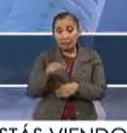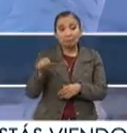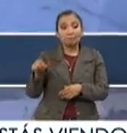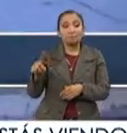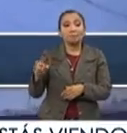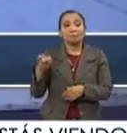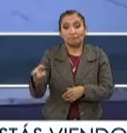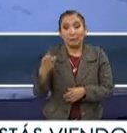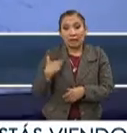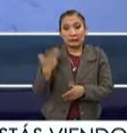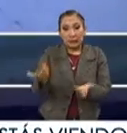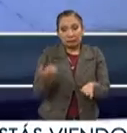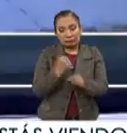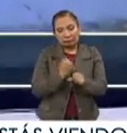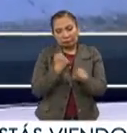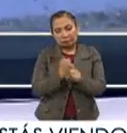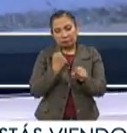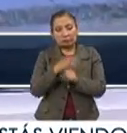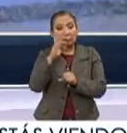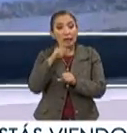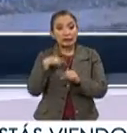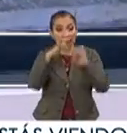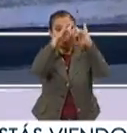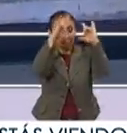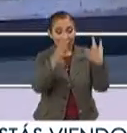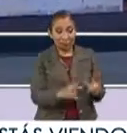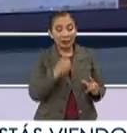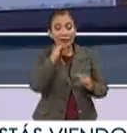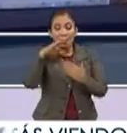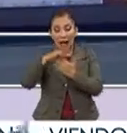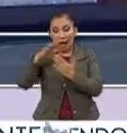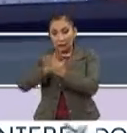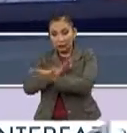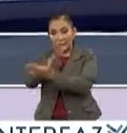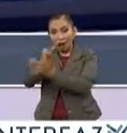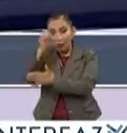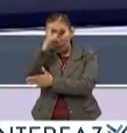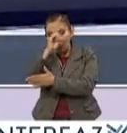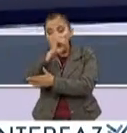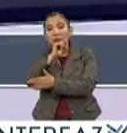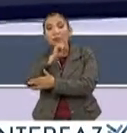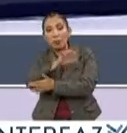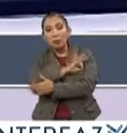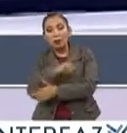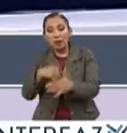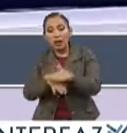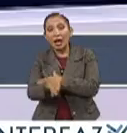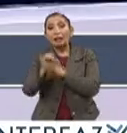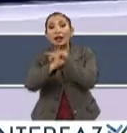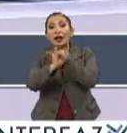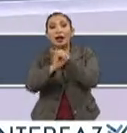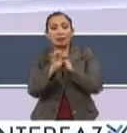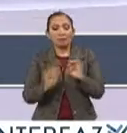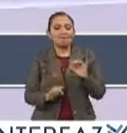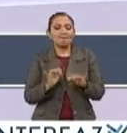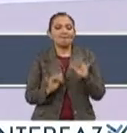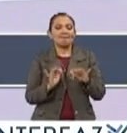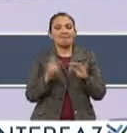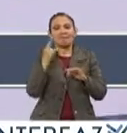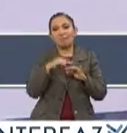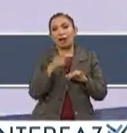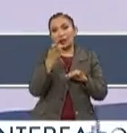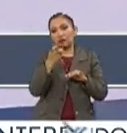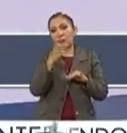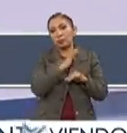este ejercicio no solamente se encasilla también en la mesa receptora de opinión, sino también pueden hacerlo en vía internet. Para ese